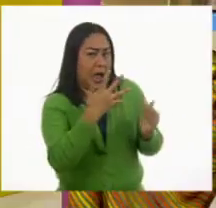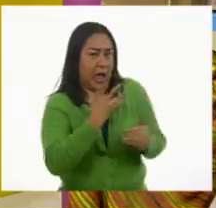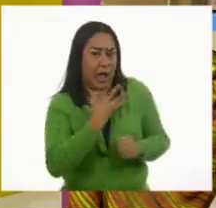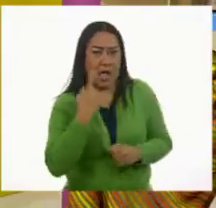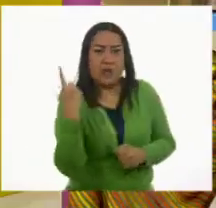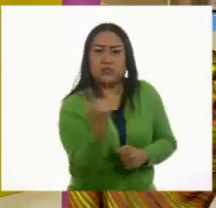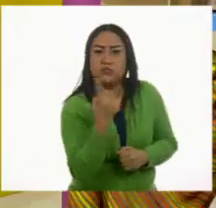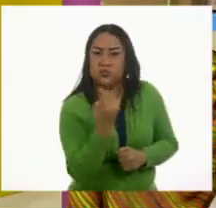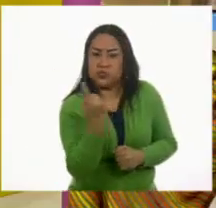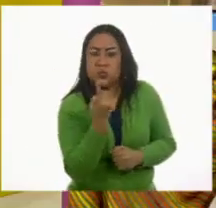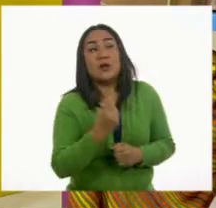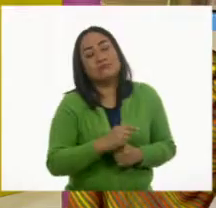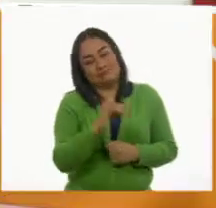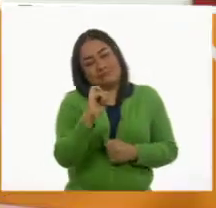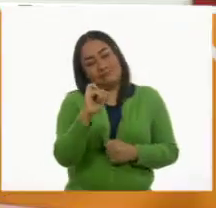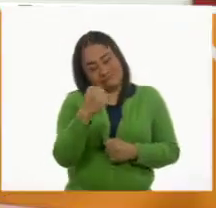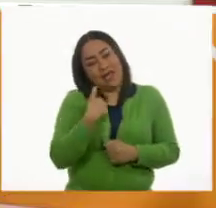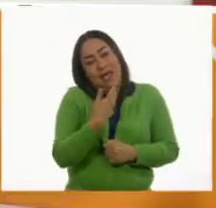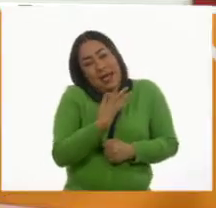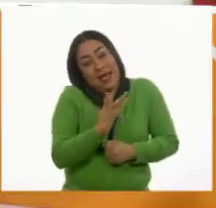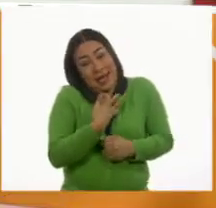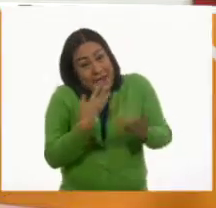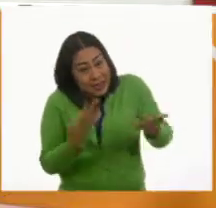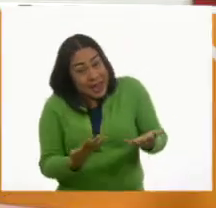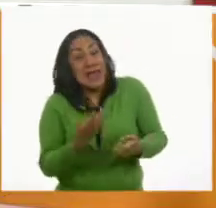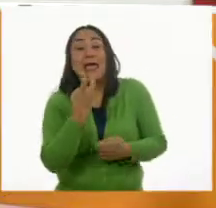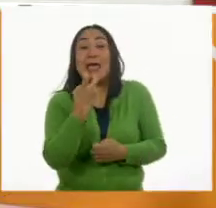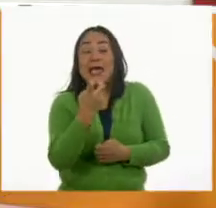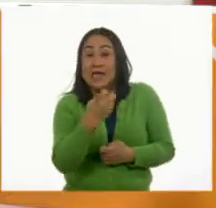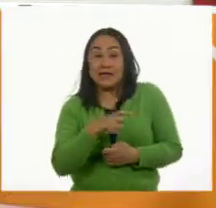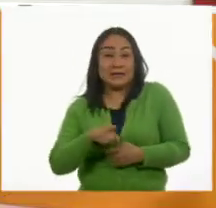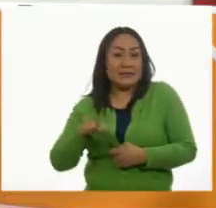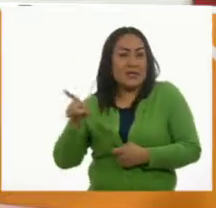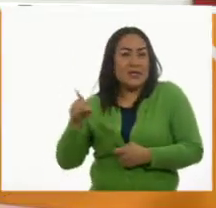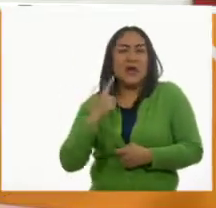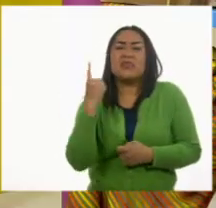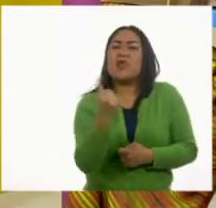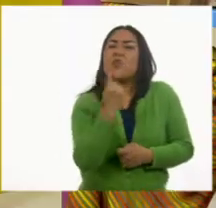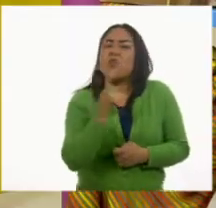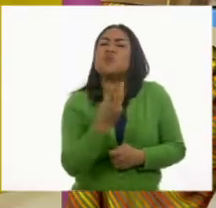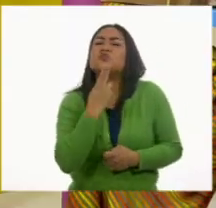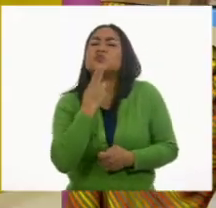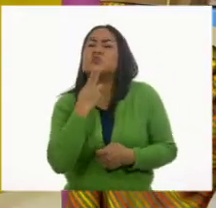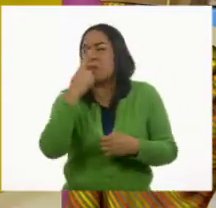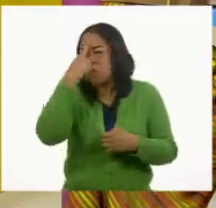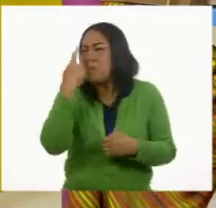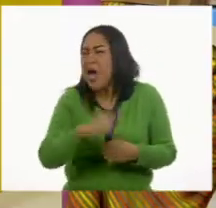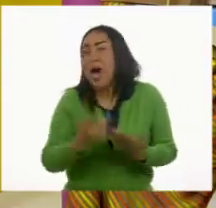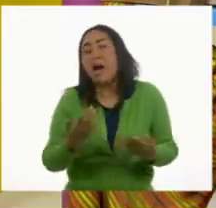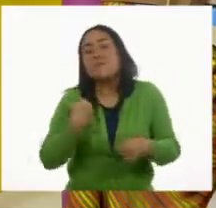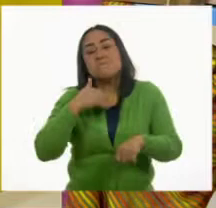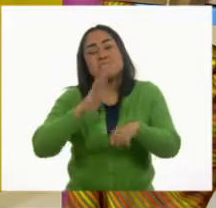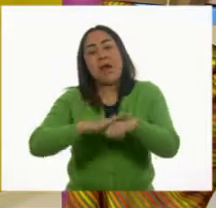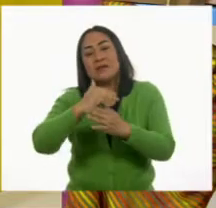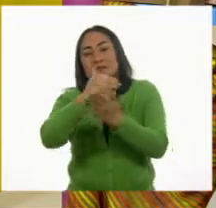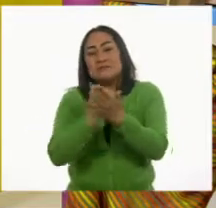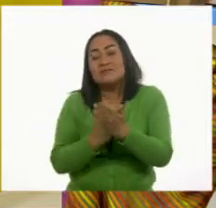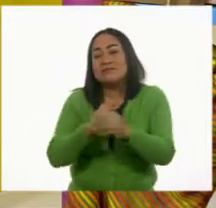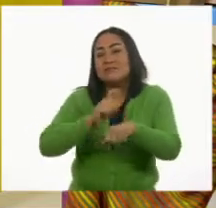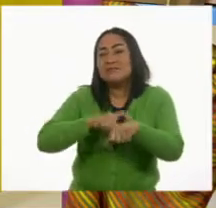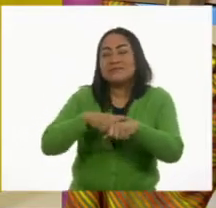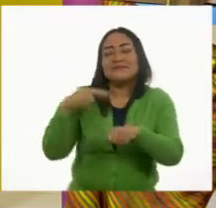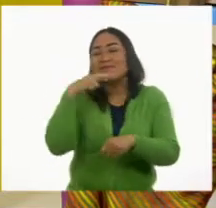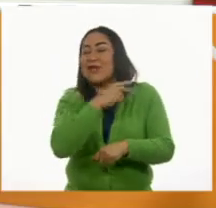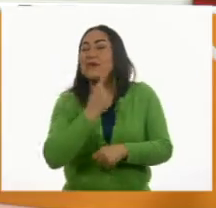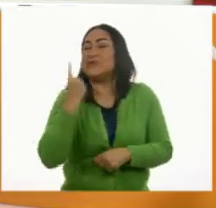Sí, tengo licuadora. Bueno, pues la licuadora, ¿en qué te puede ayudar a ti? Pues a facilitarme las cosas que hay que moler en la